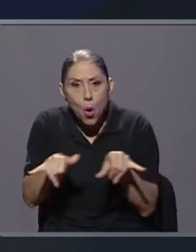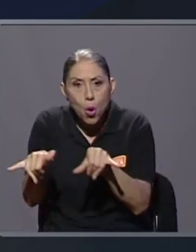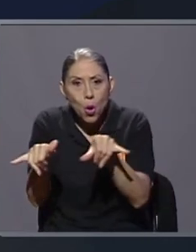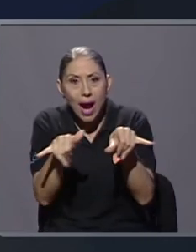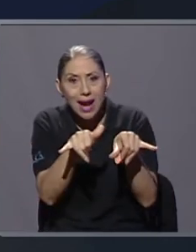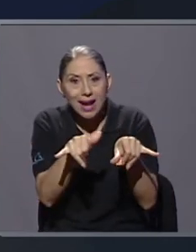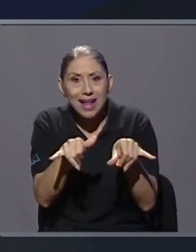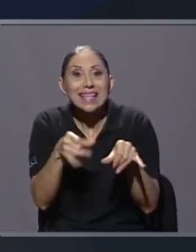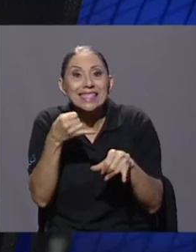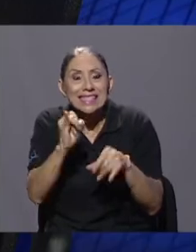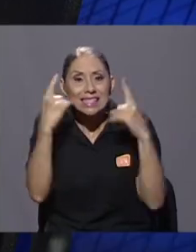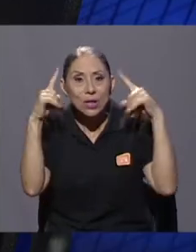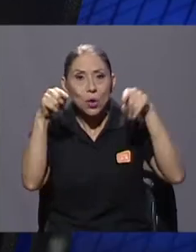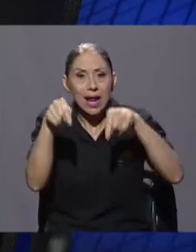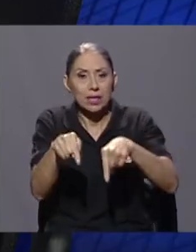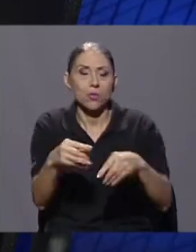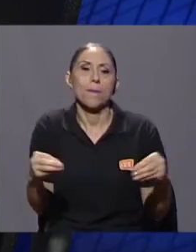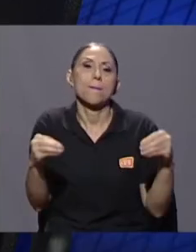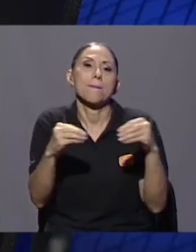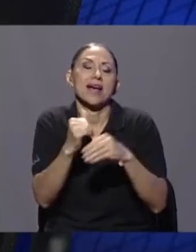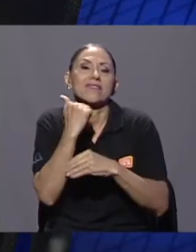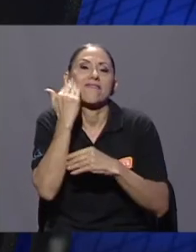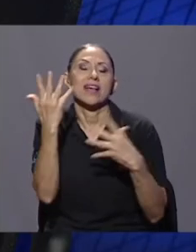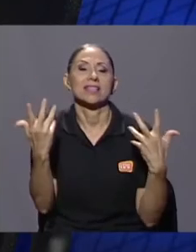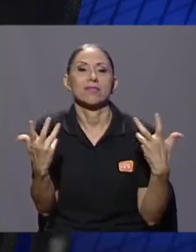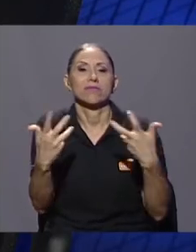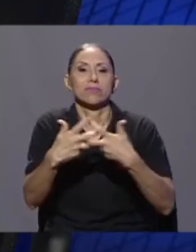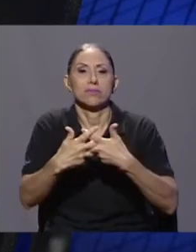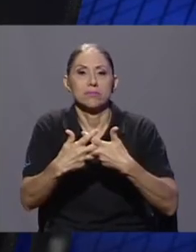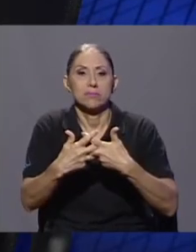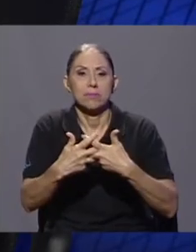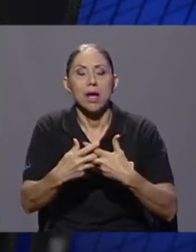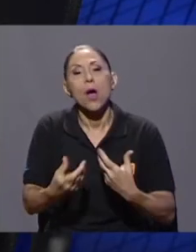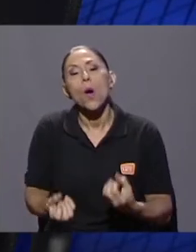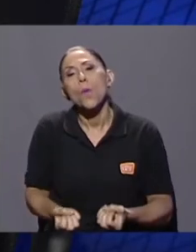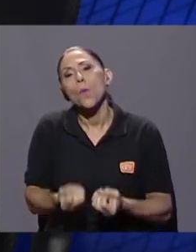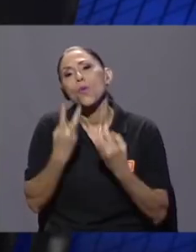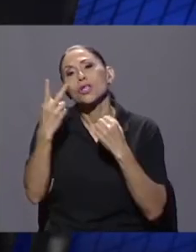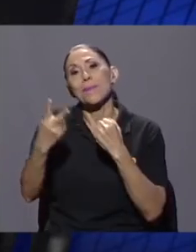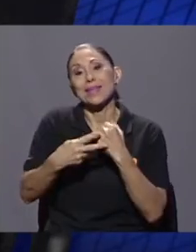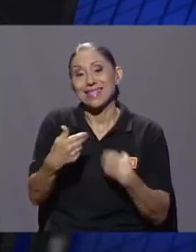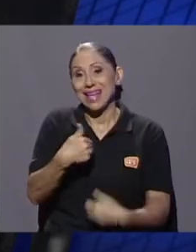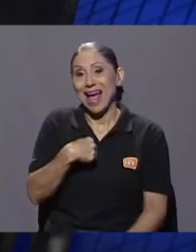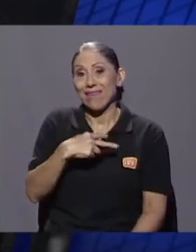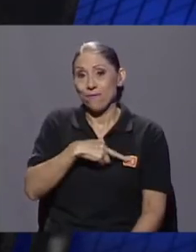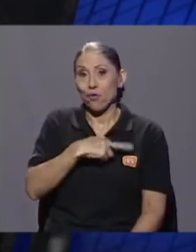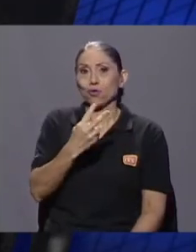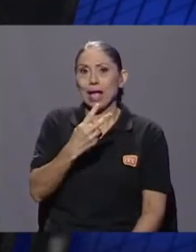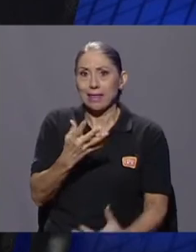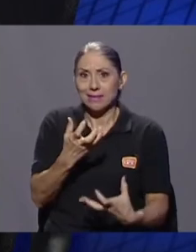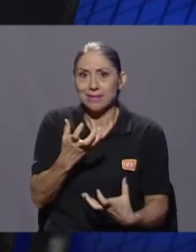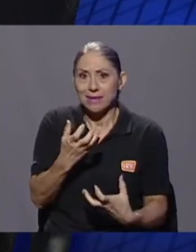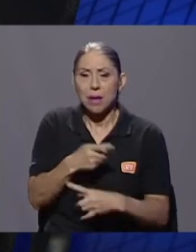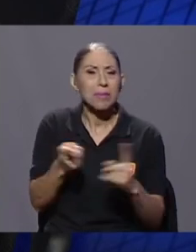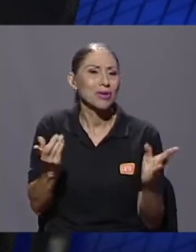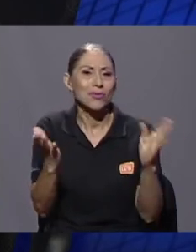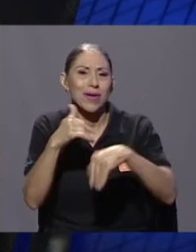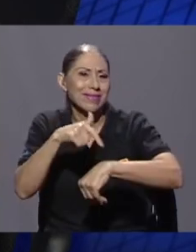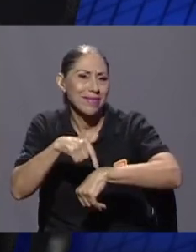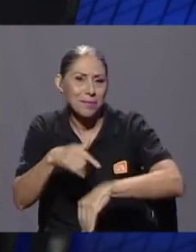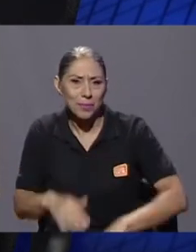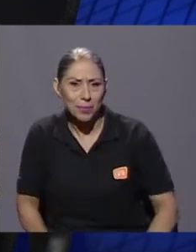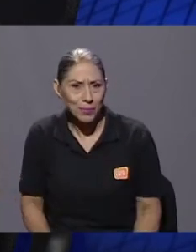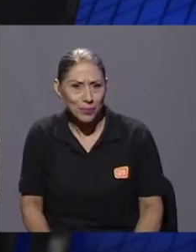interacciones, porque muchas veces hay la voluntad y no hay el tiempo. O sea, el